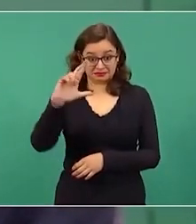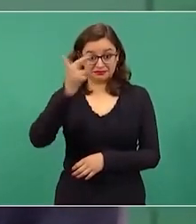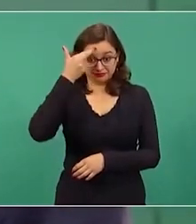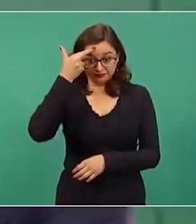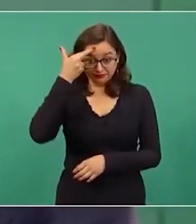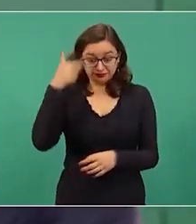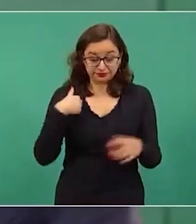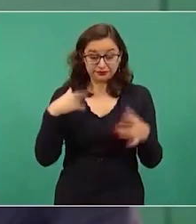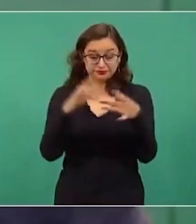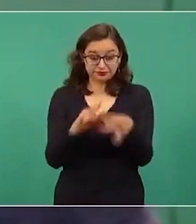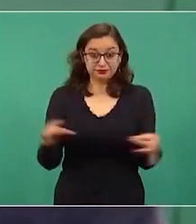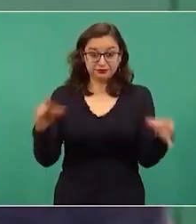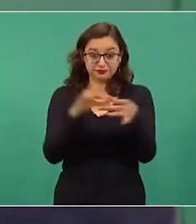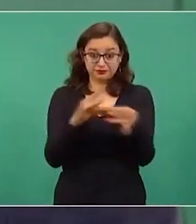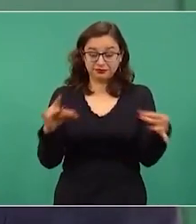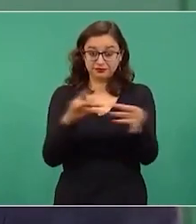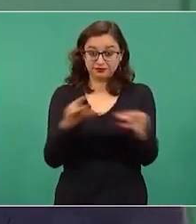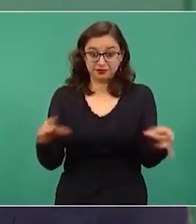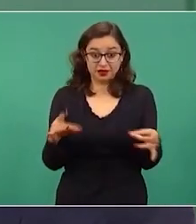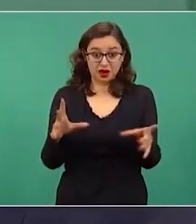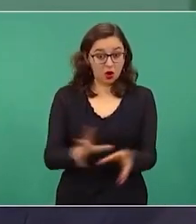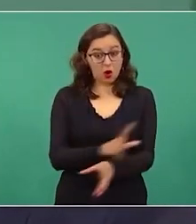lo dediqué